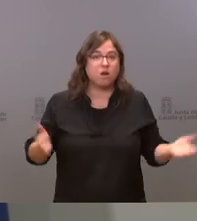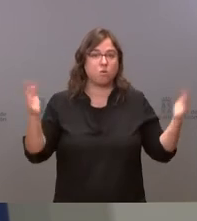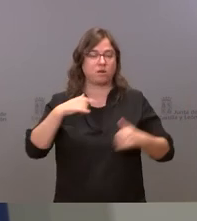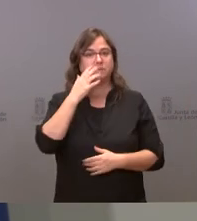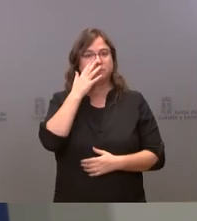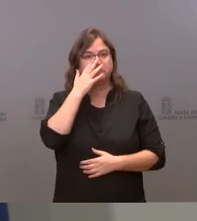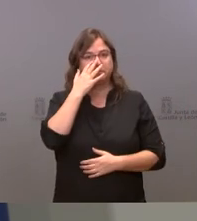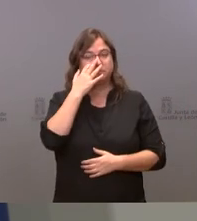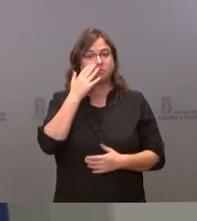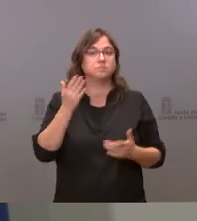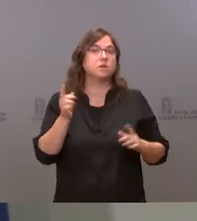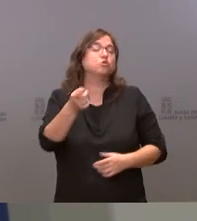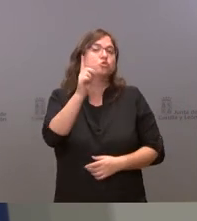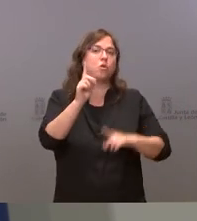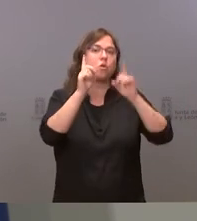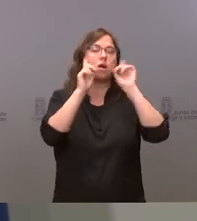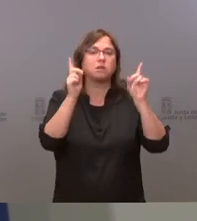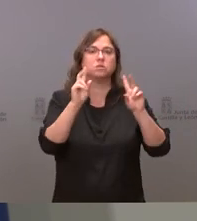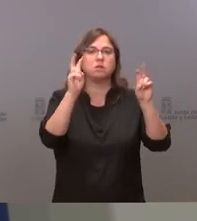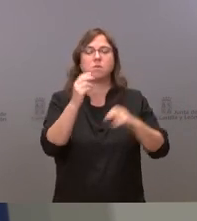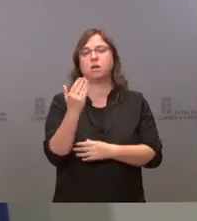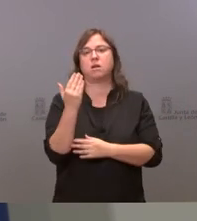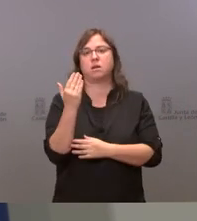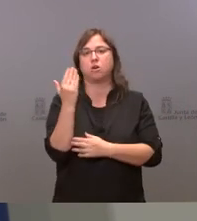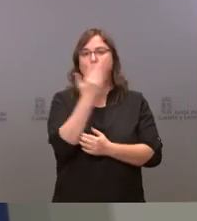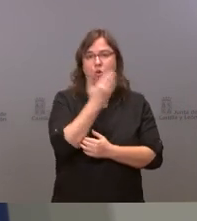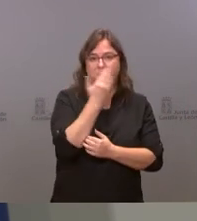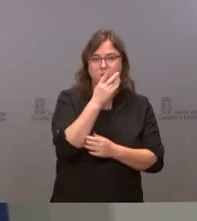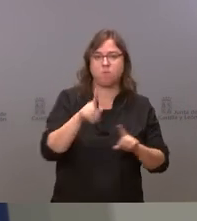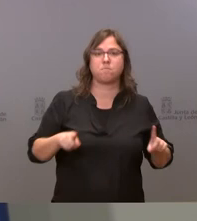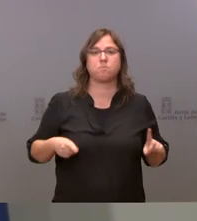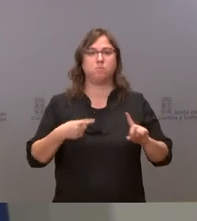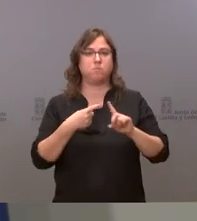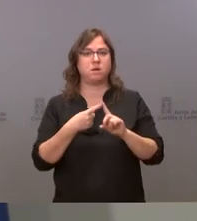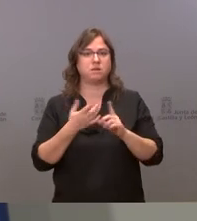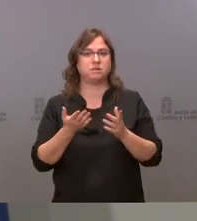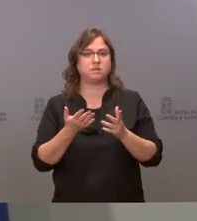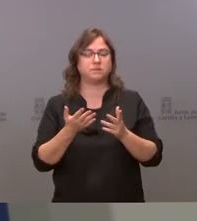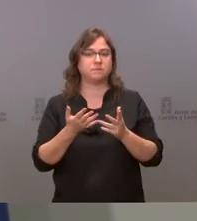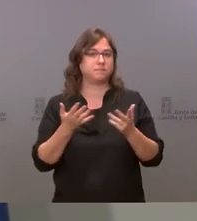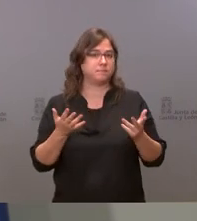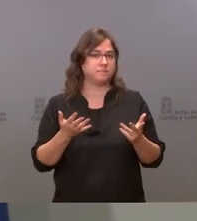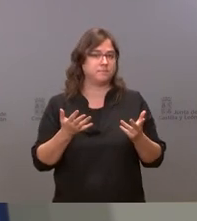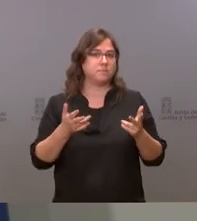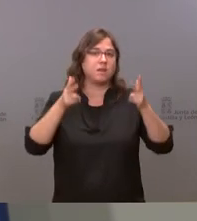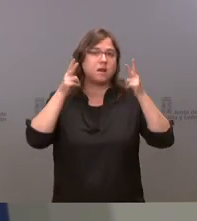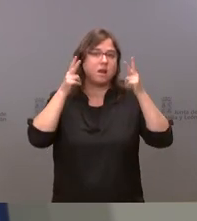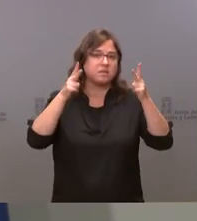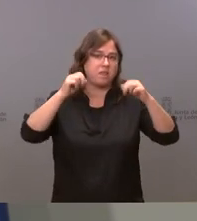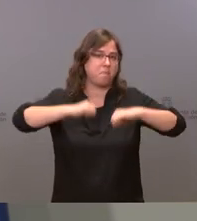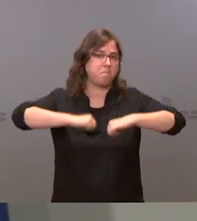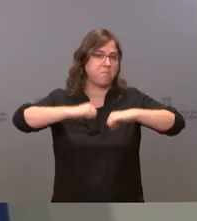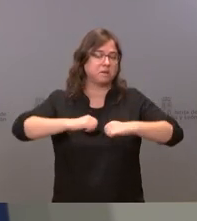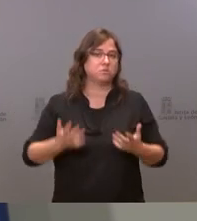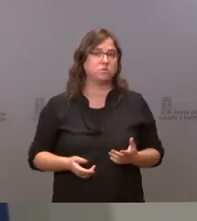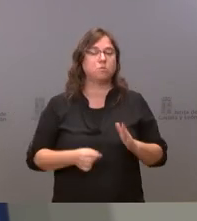más allá del asunto escolar y del asunto de las residencias que